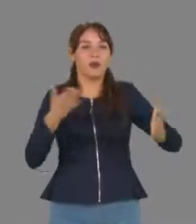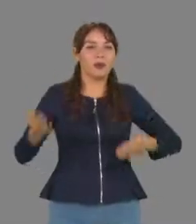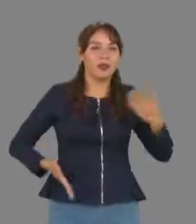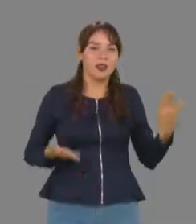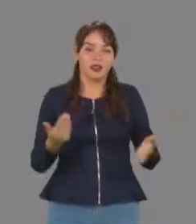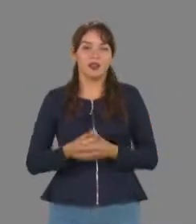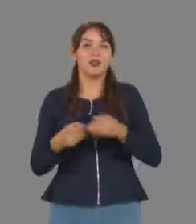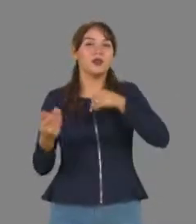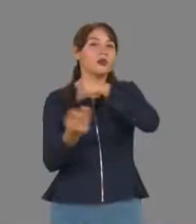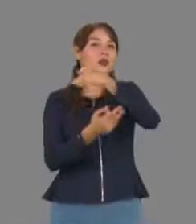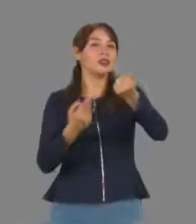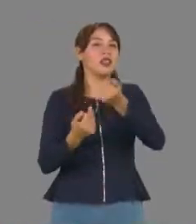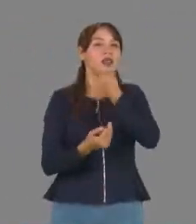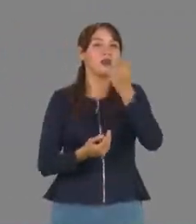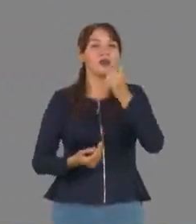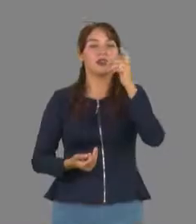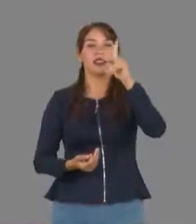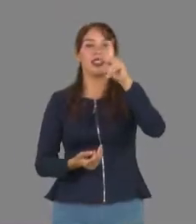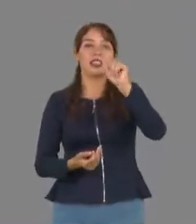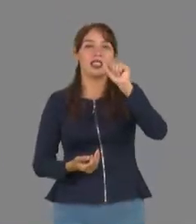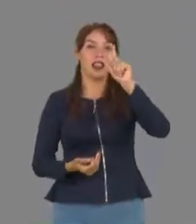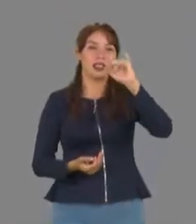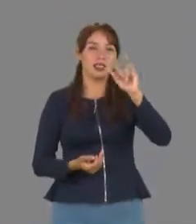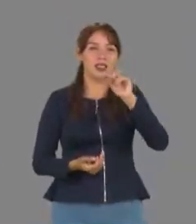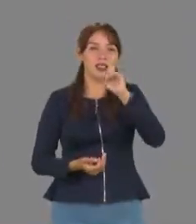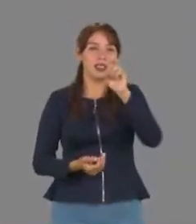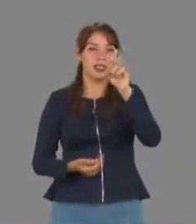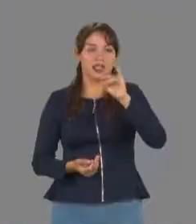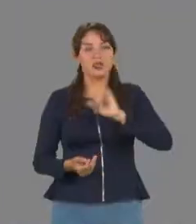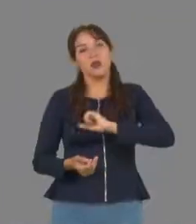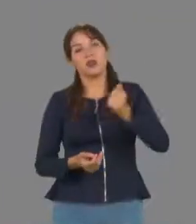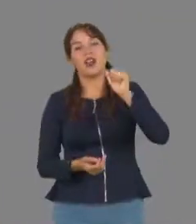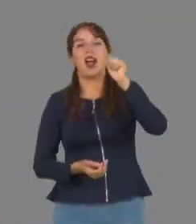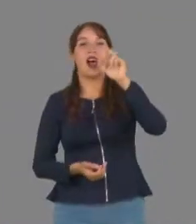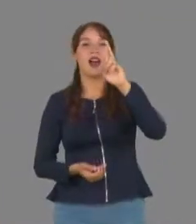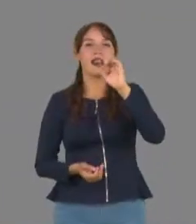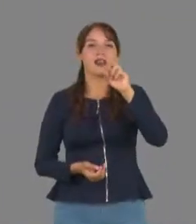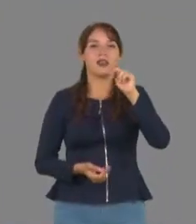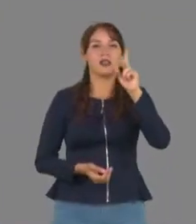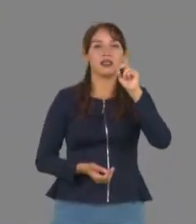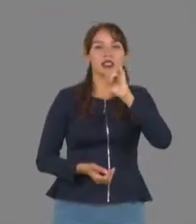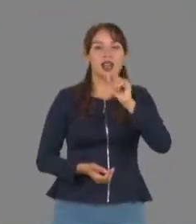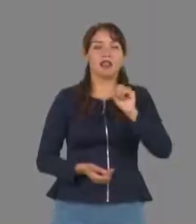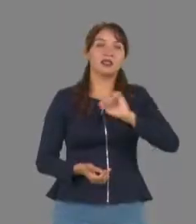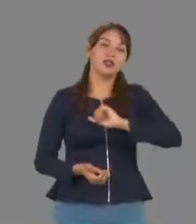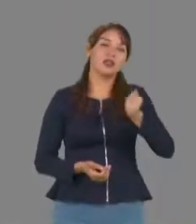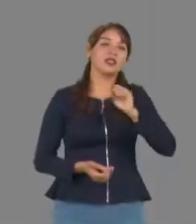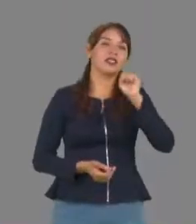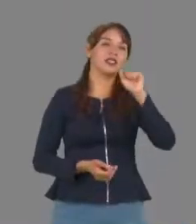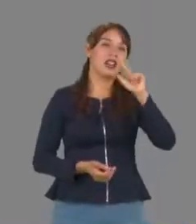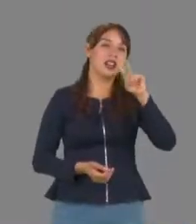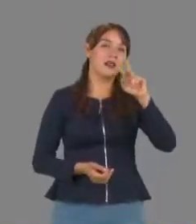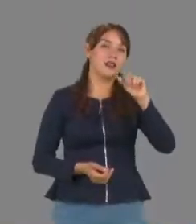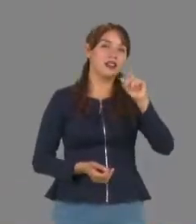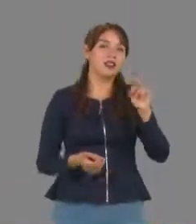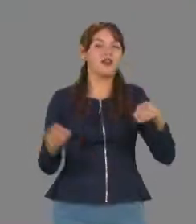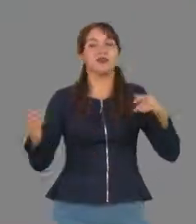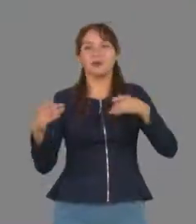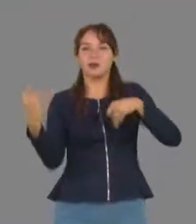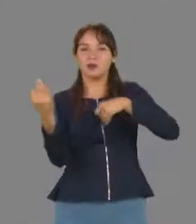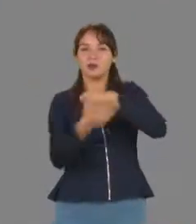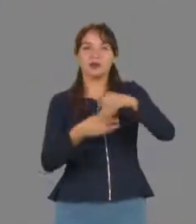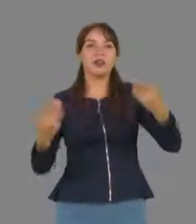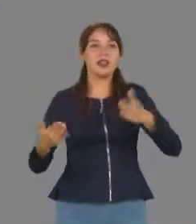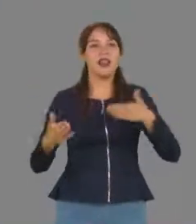Los alumnos Katia Denise Gutiérrez Ruiz, Aarón Ríos Cobos y Salvador Castillo Estrada dieron inicio con la celebración,